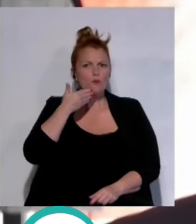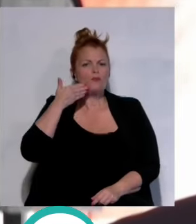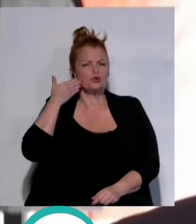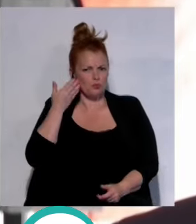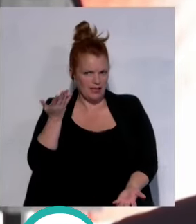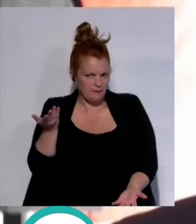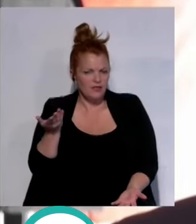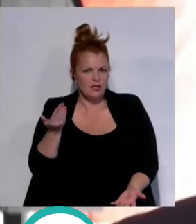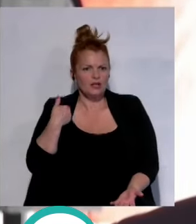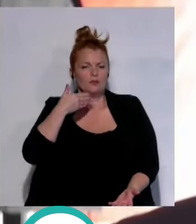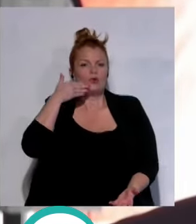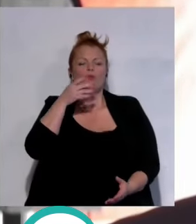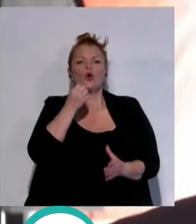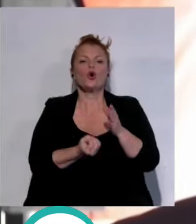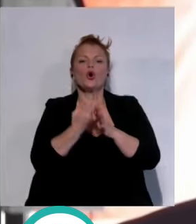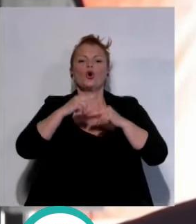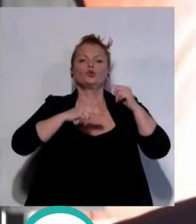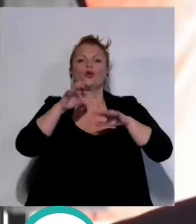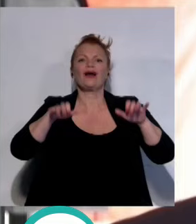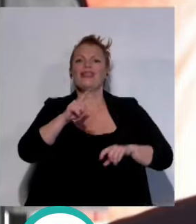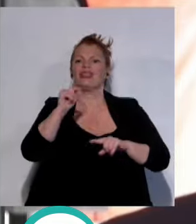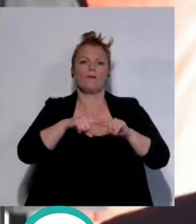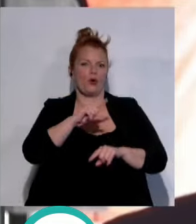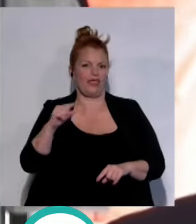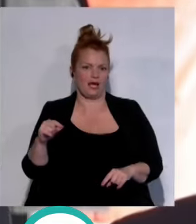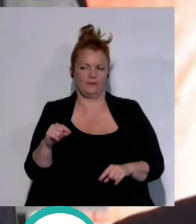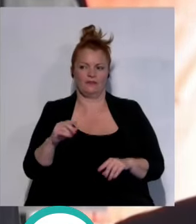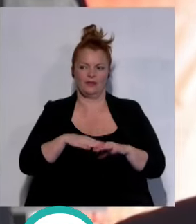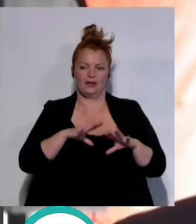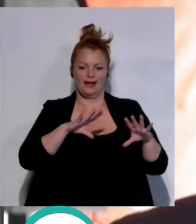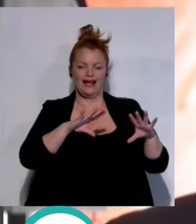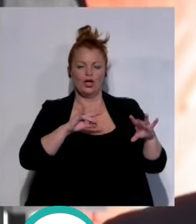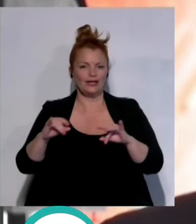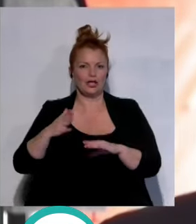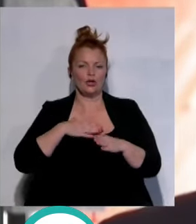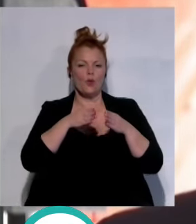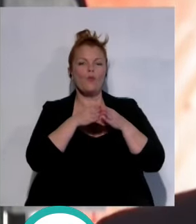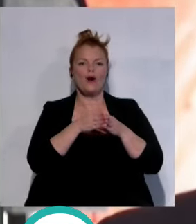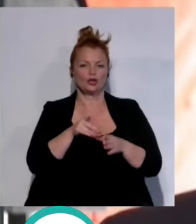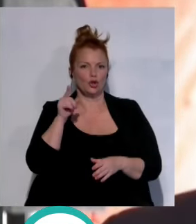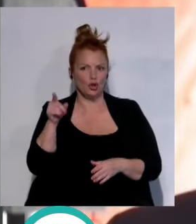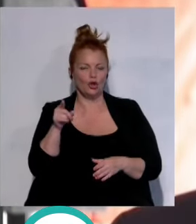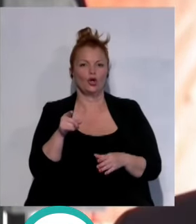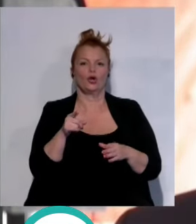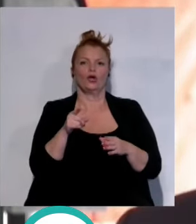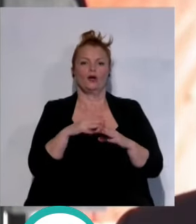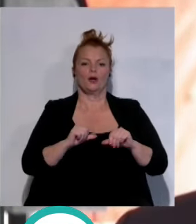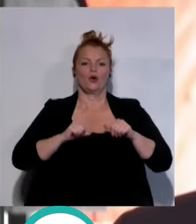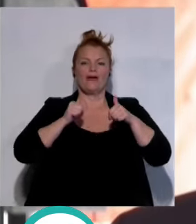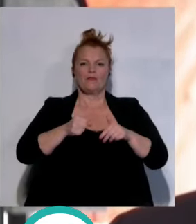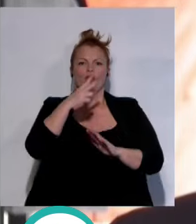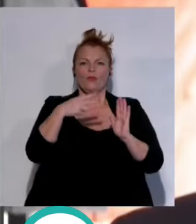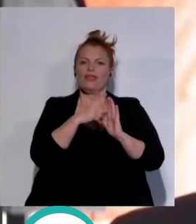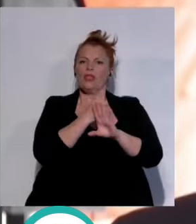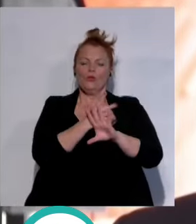presumo que ese barco sea construido en Cádiz 100% se construyó en los terrenos de autoridad portuaria el puerto de Santa María comenzamos en el 2019